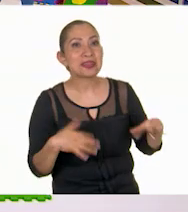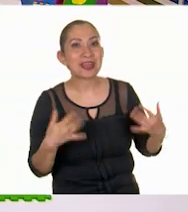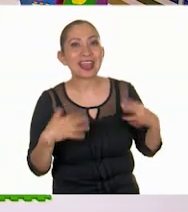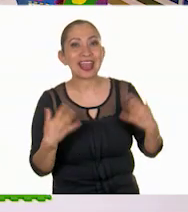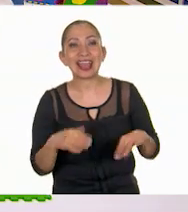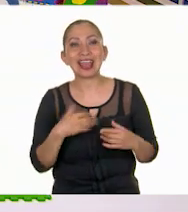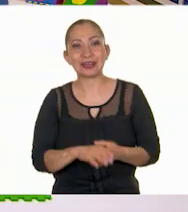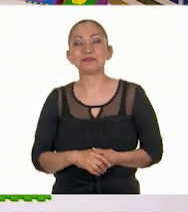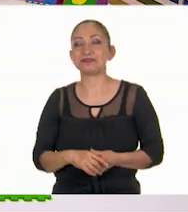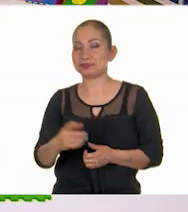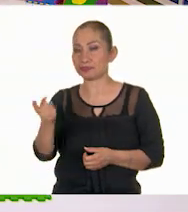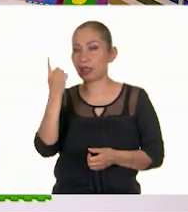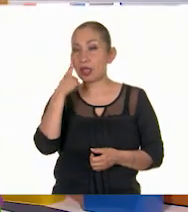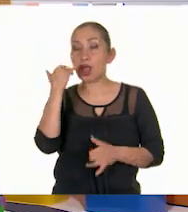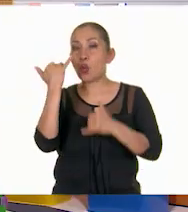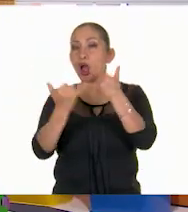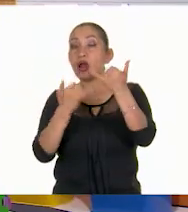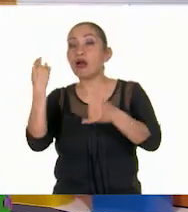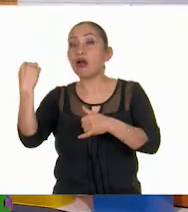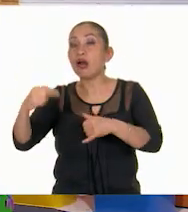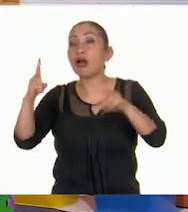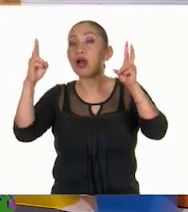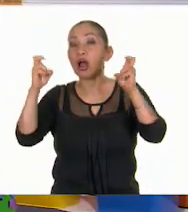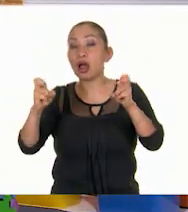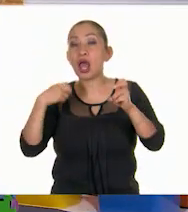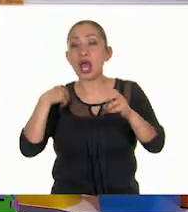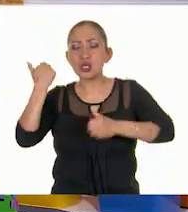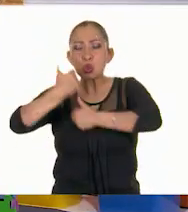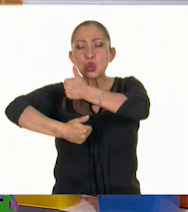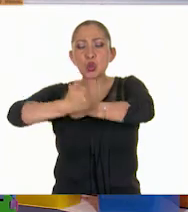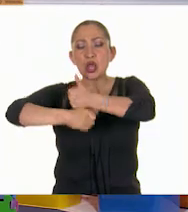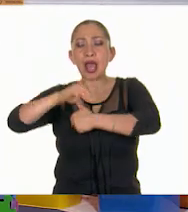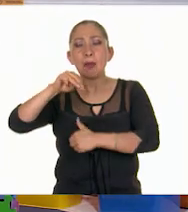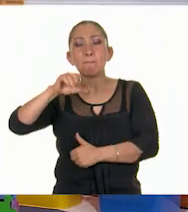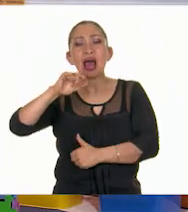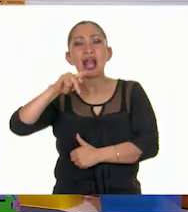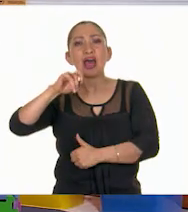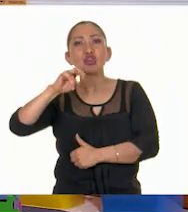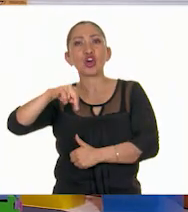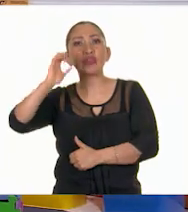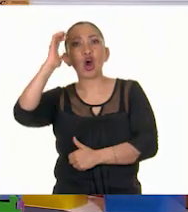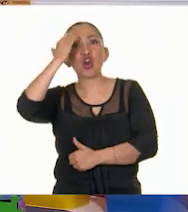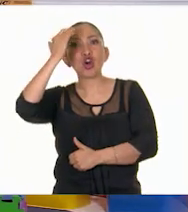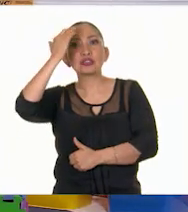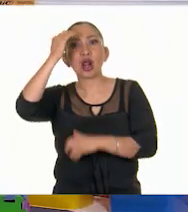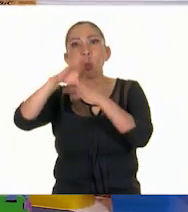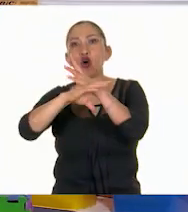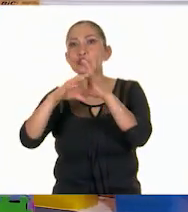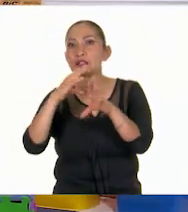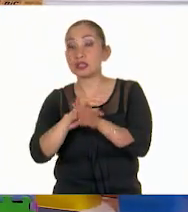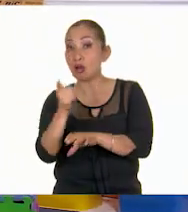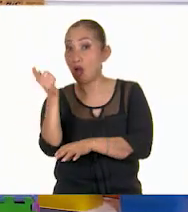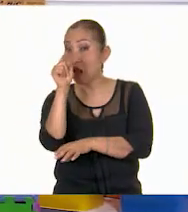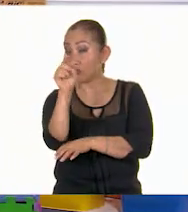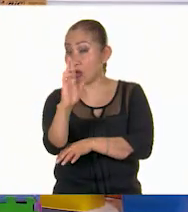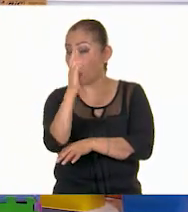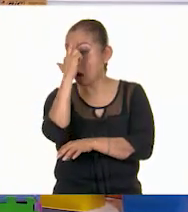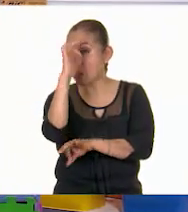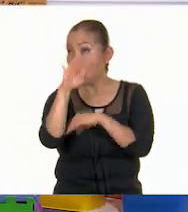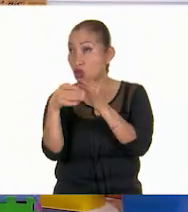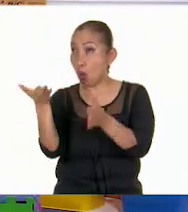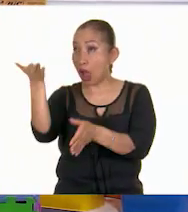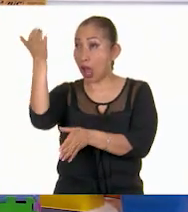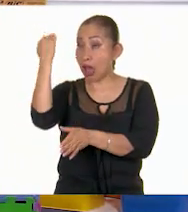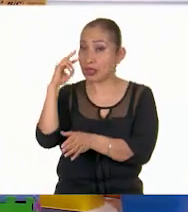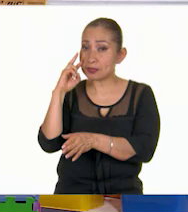Vamos, sí. Miren, el juego se llama el maratón de los conocimientos. Así que espero que recuerden muy bien todo